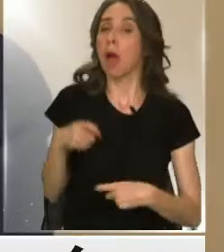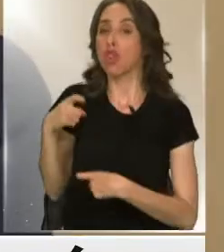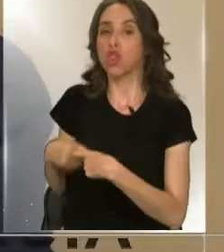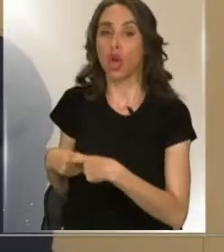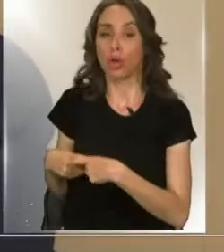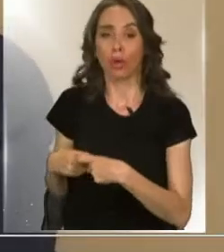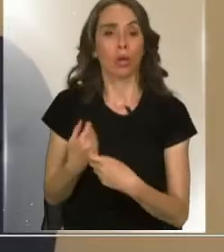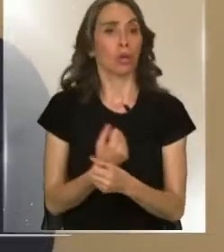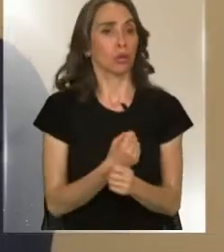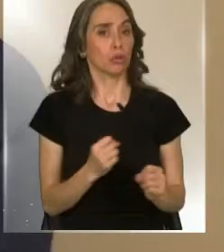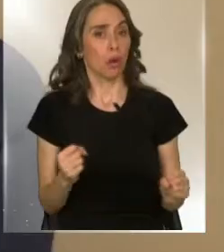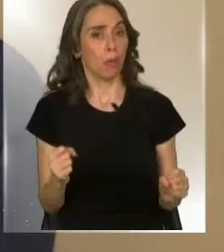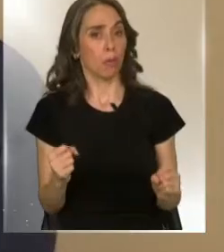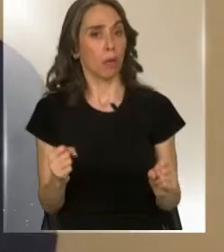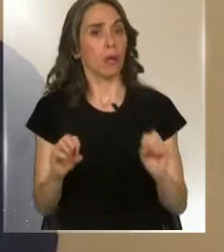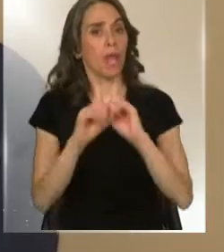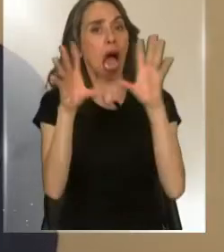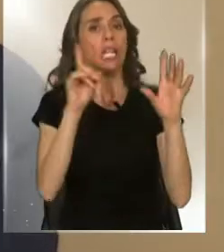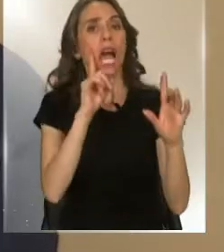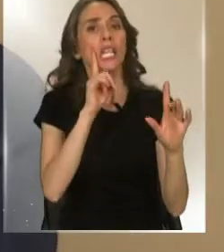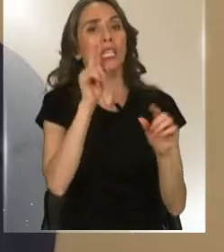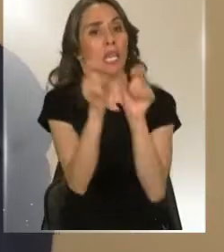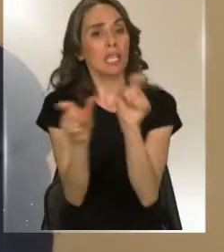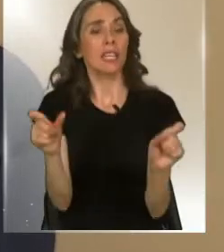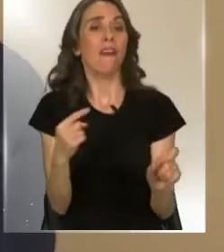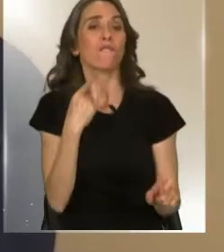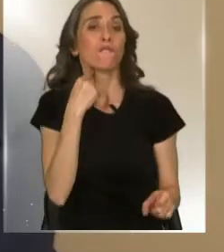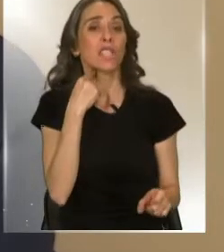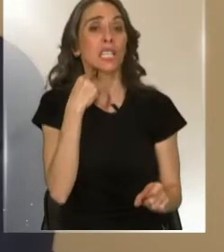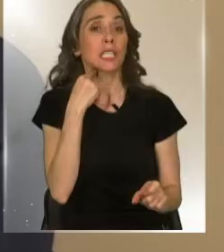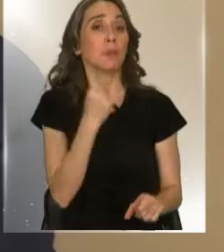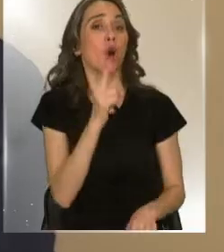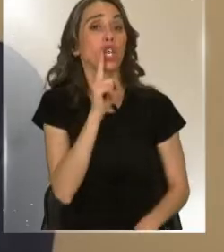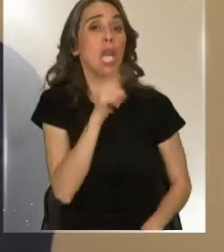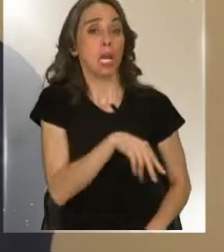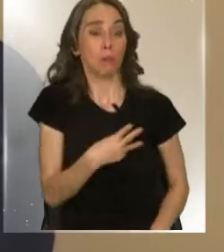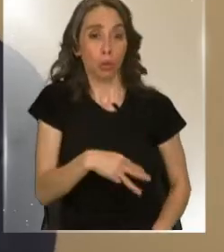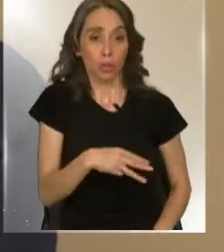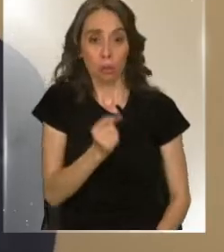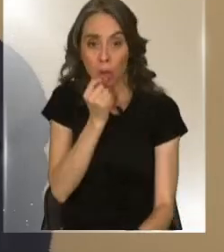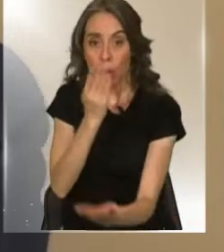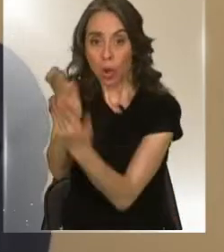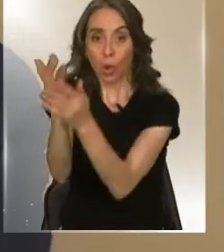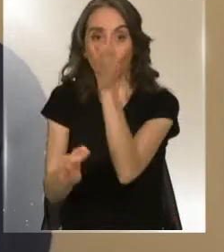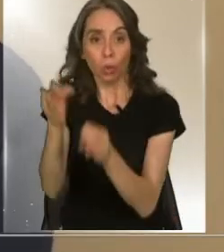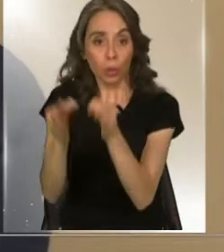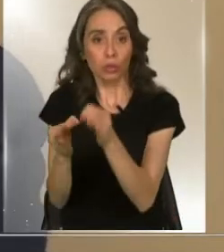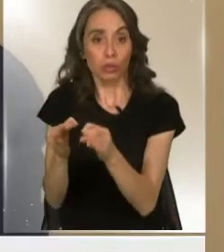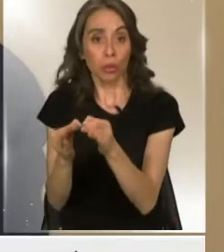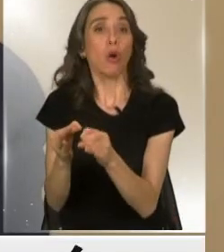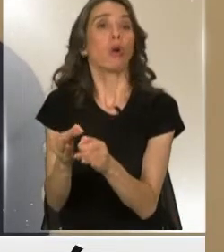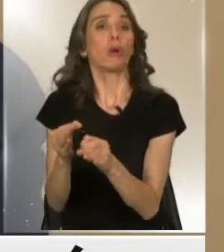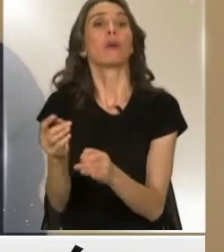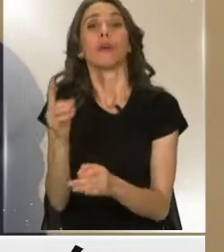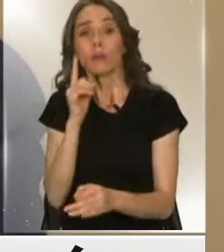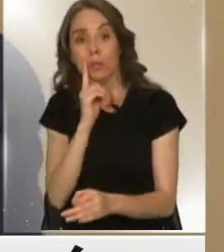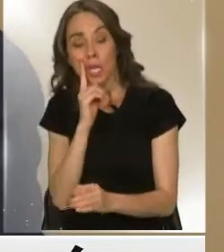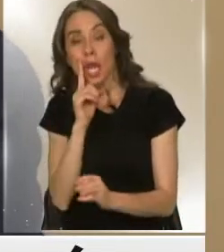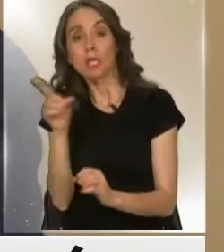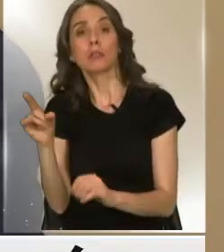Esto no puede quedar sin despeje de cancha y sin que la víctima que es el municipio persiga criminalmente a las personas que defraudaron